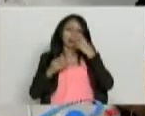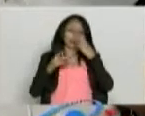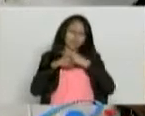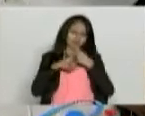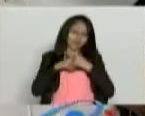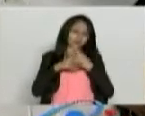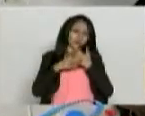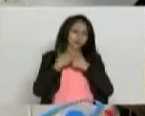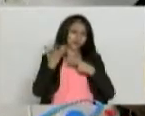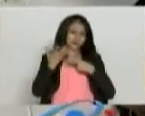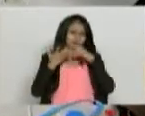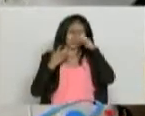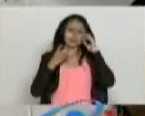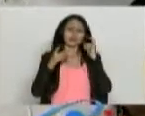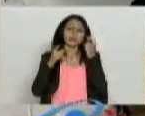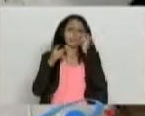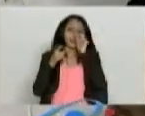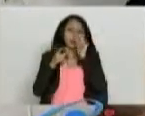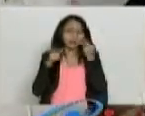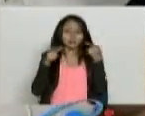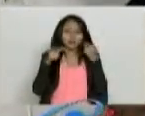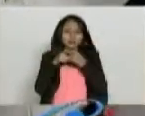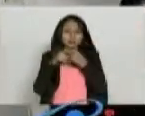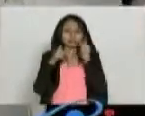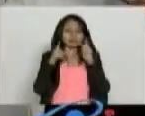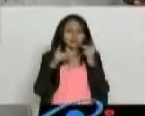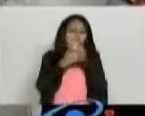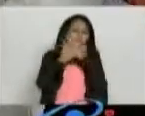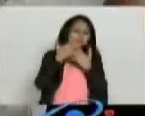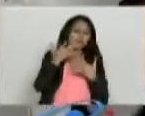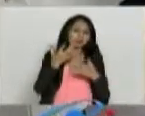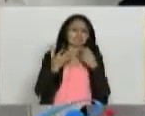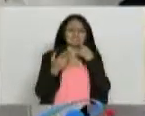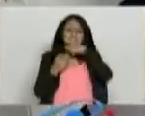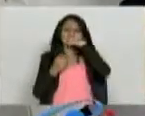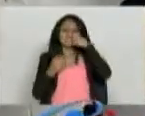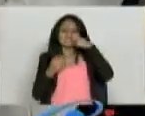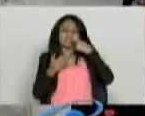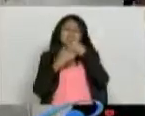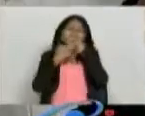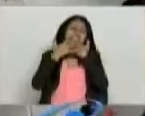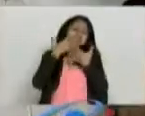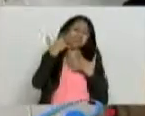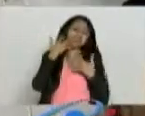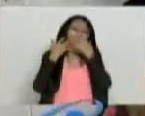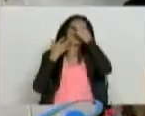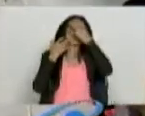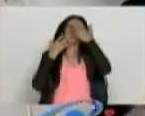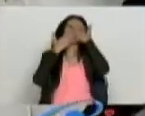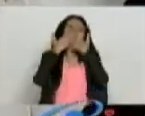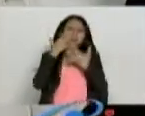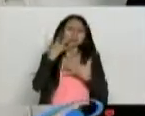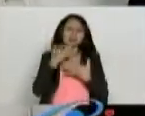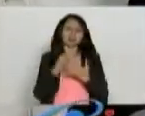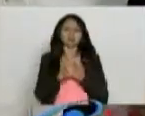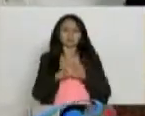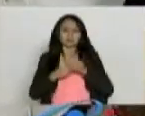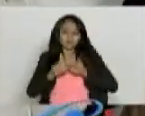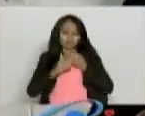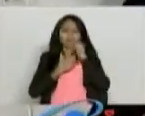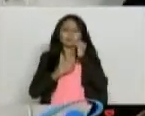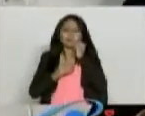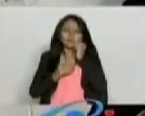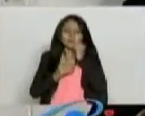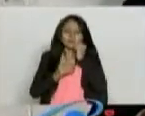las plaquetas. Y entonces, la persona sangra por todo. Se repilla los dos dientes, sangra. La nariz, sangra. El periodo menstrual